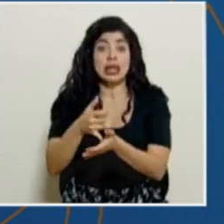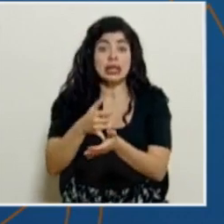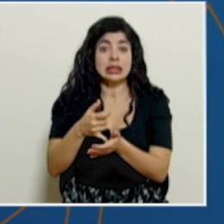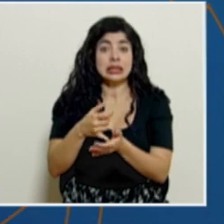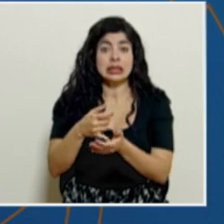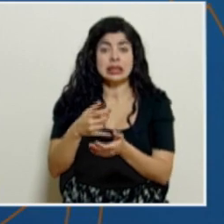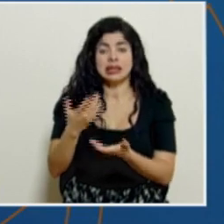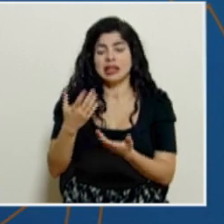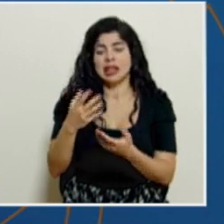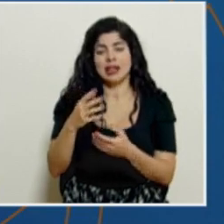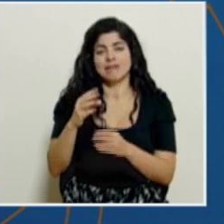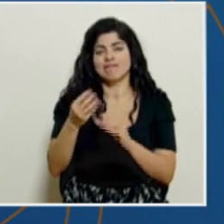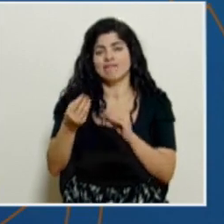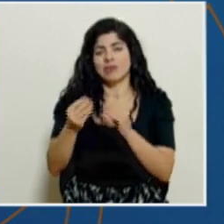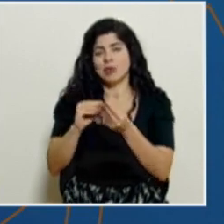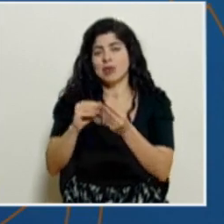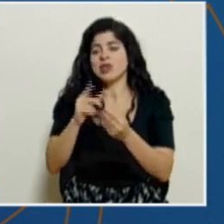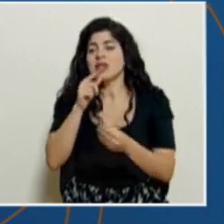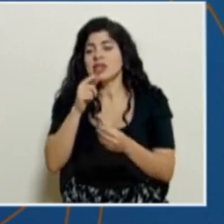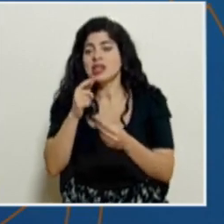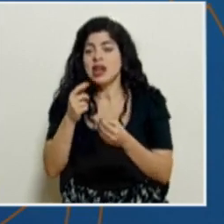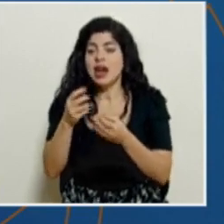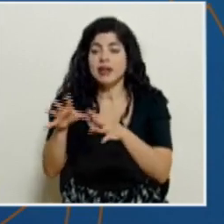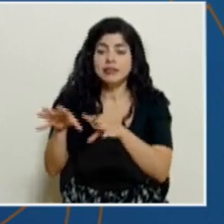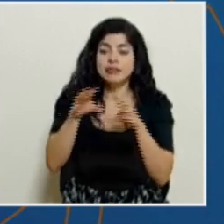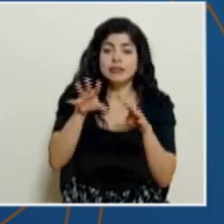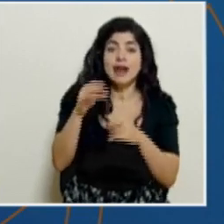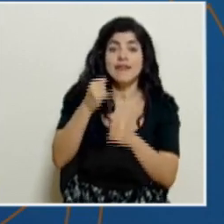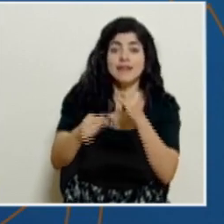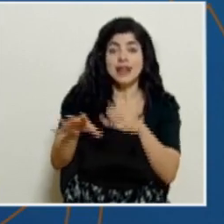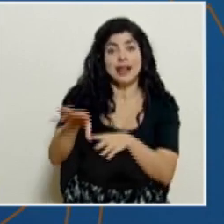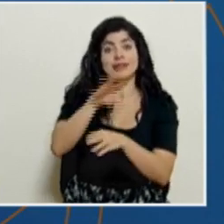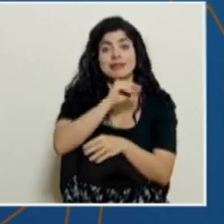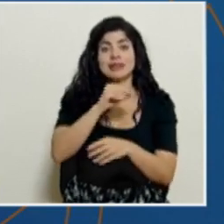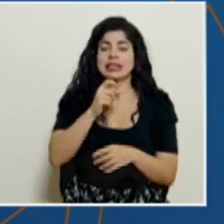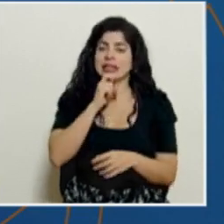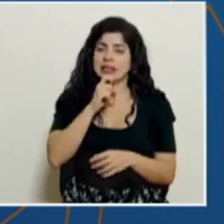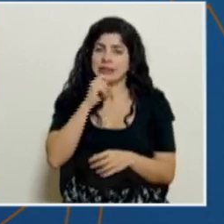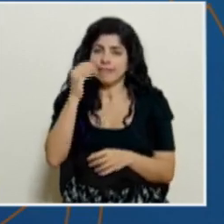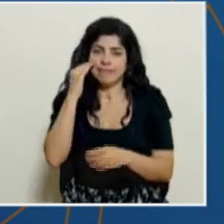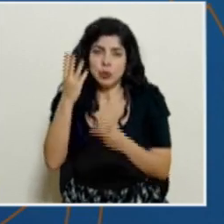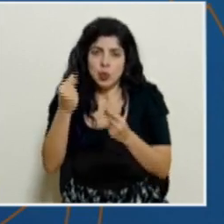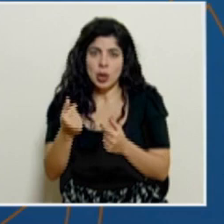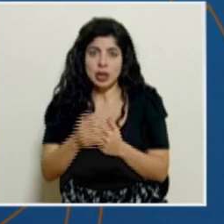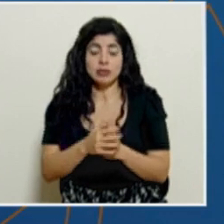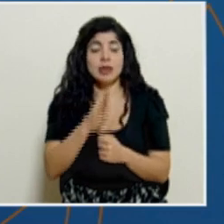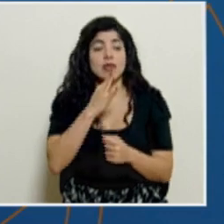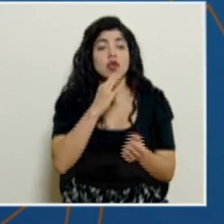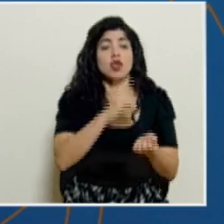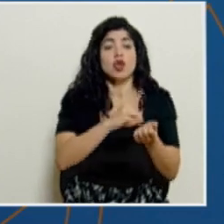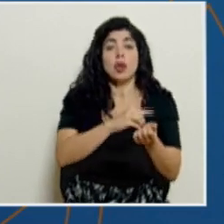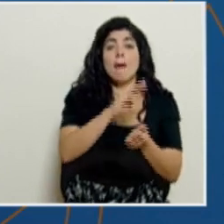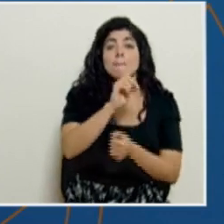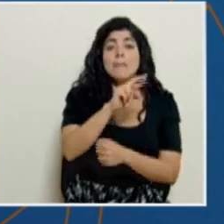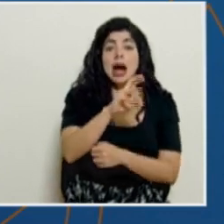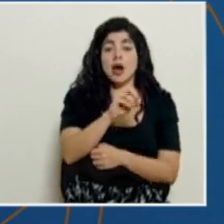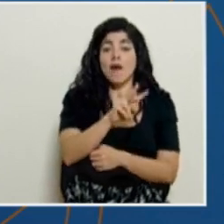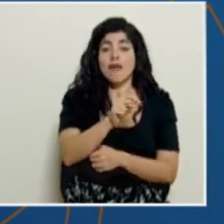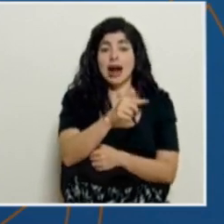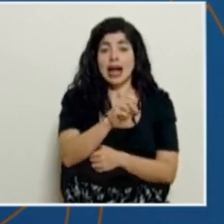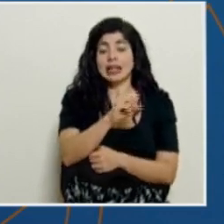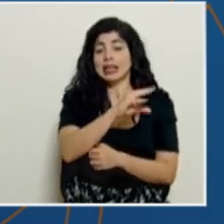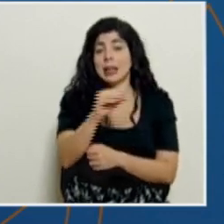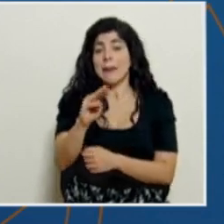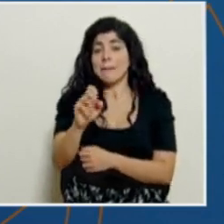el pronóstico es reservado. Además, hablando con el doctor Marco Vargas y con el doctor Max Morales, que son los encargados de los